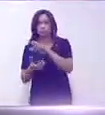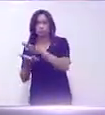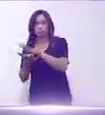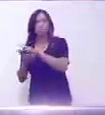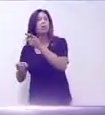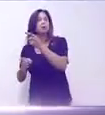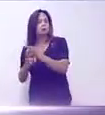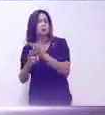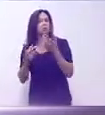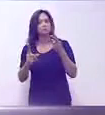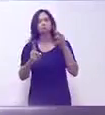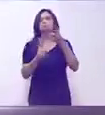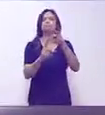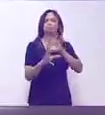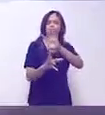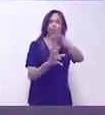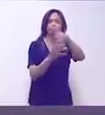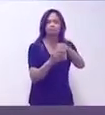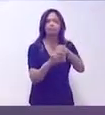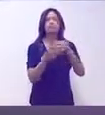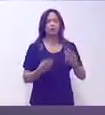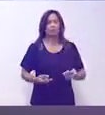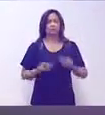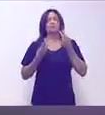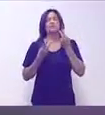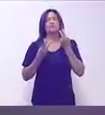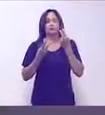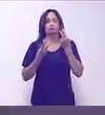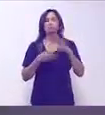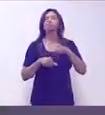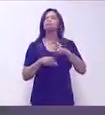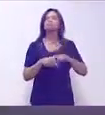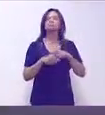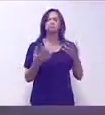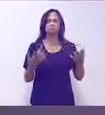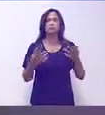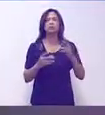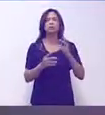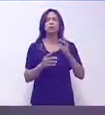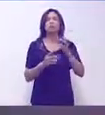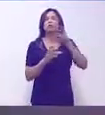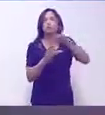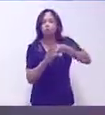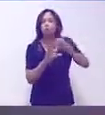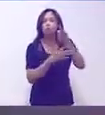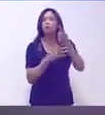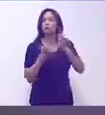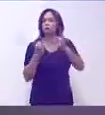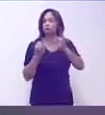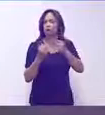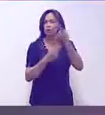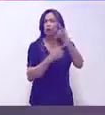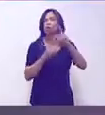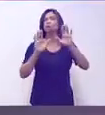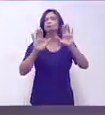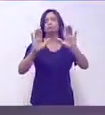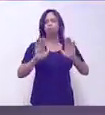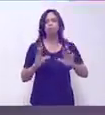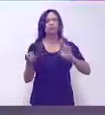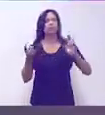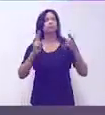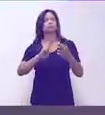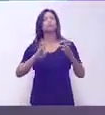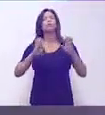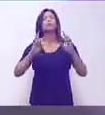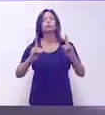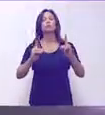logran su efectiva inserción a la vida diaria. La inclusión es la pieza angular de esta formidable revolución